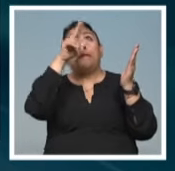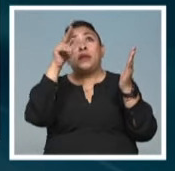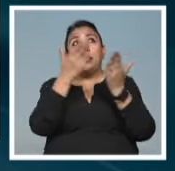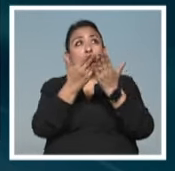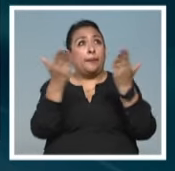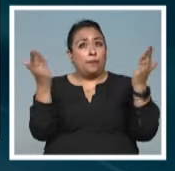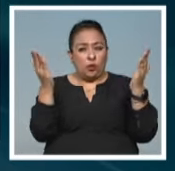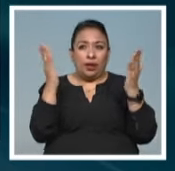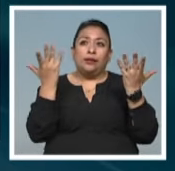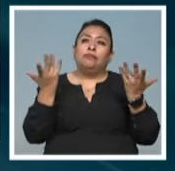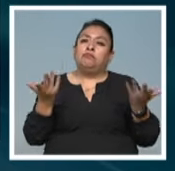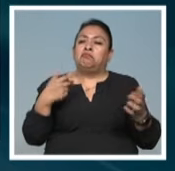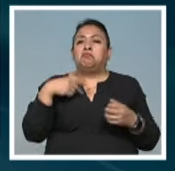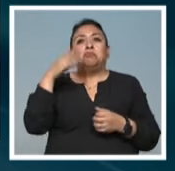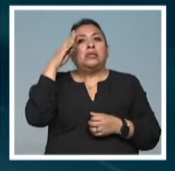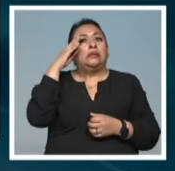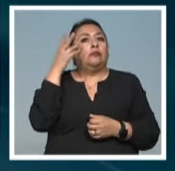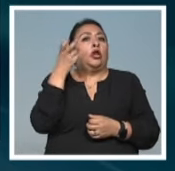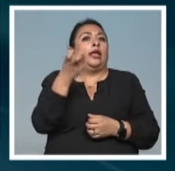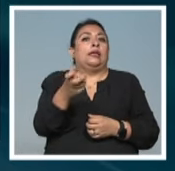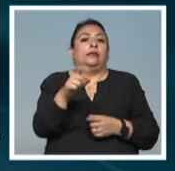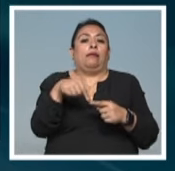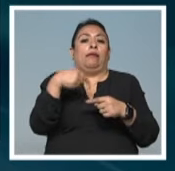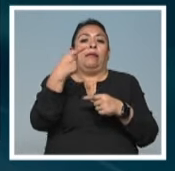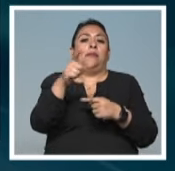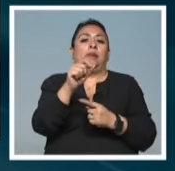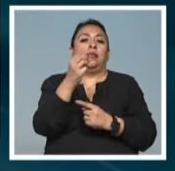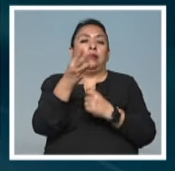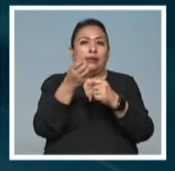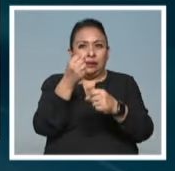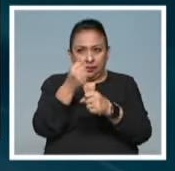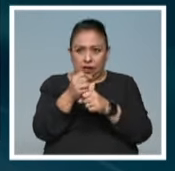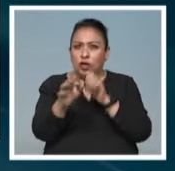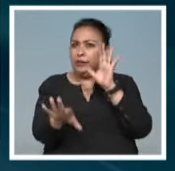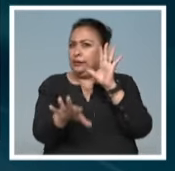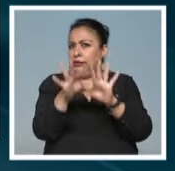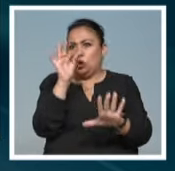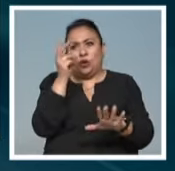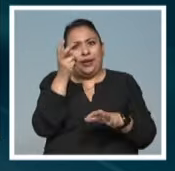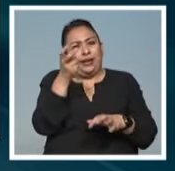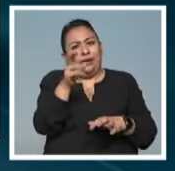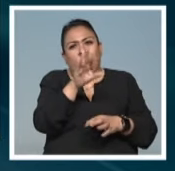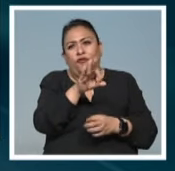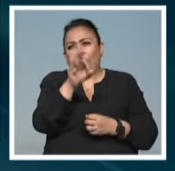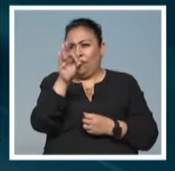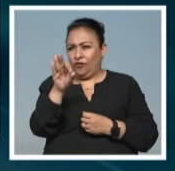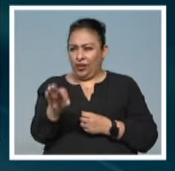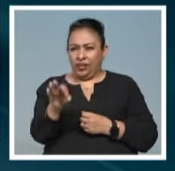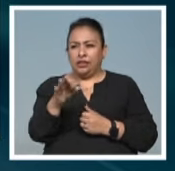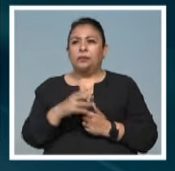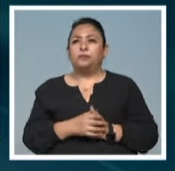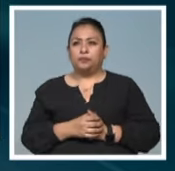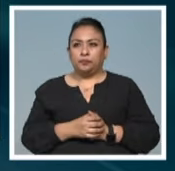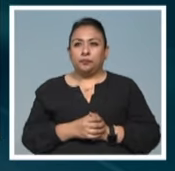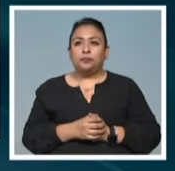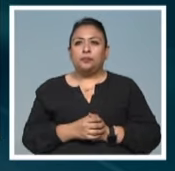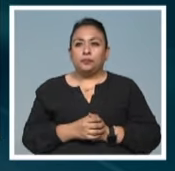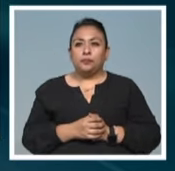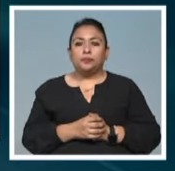dijimos, ahí, 23 años. Y ahí se eligió, así se eligió la fecha.